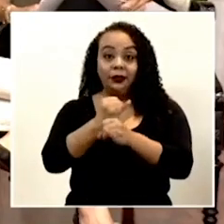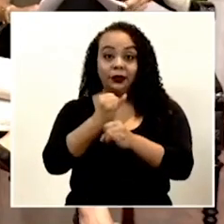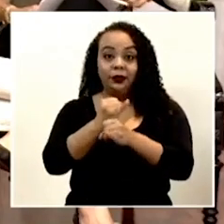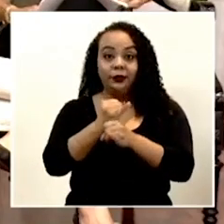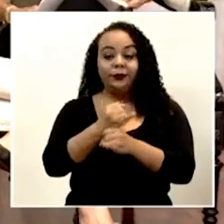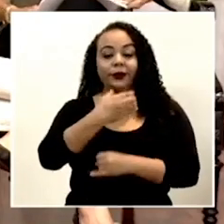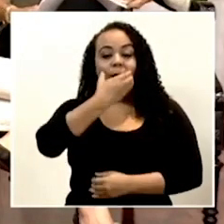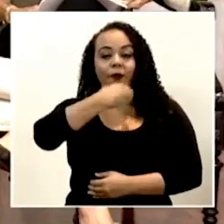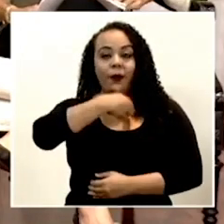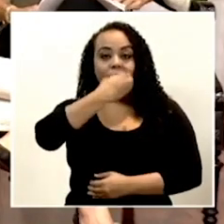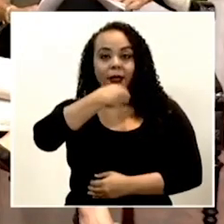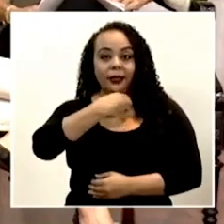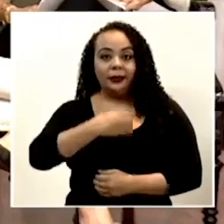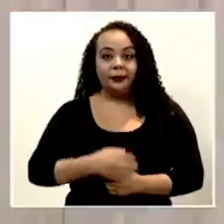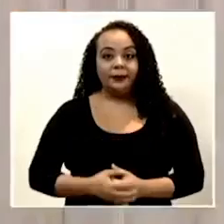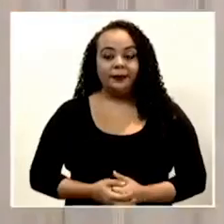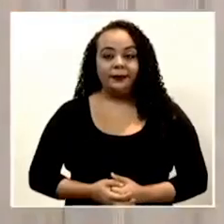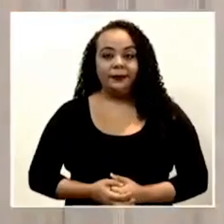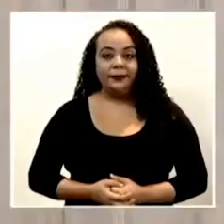el doctor Román Macaya.